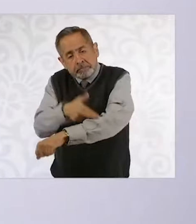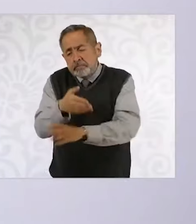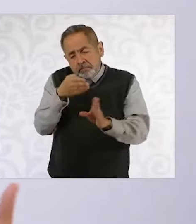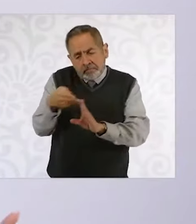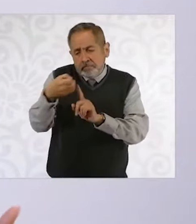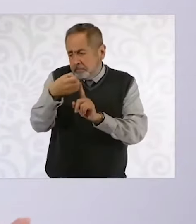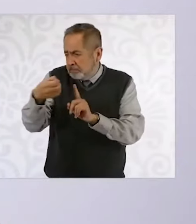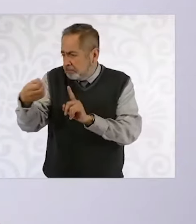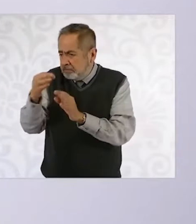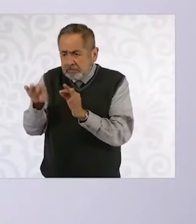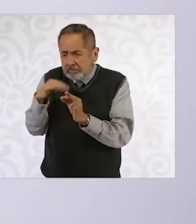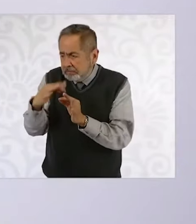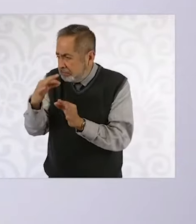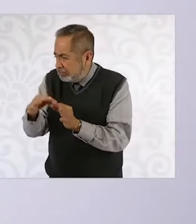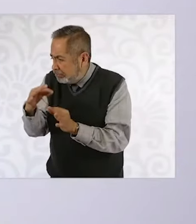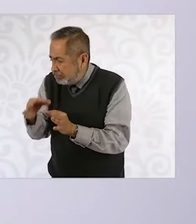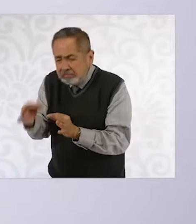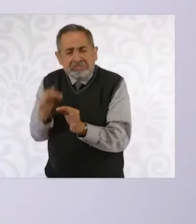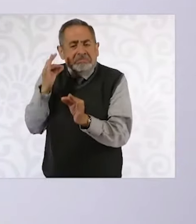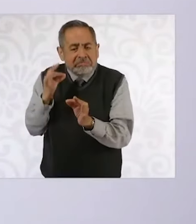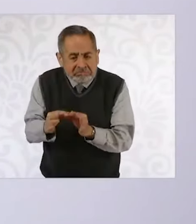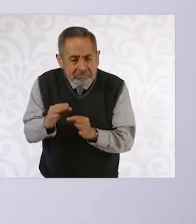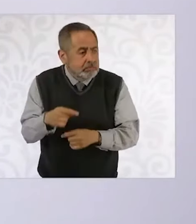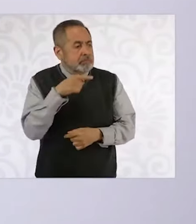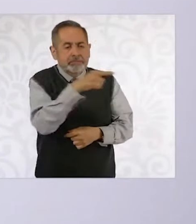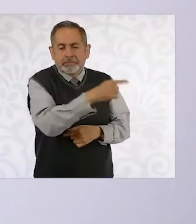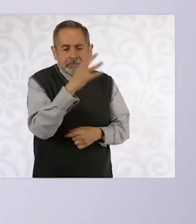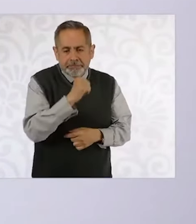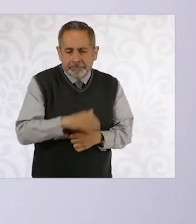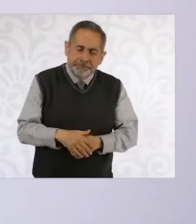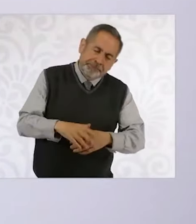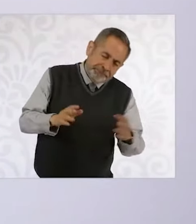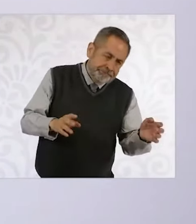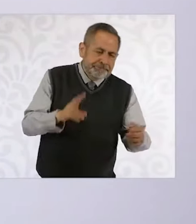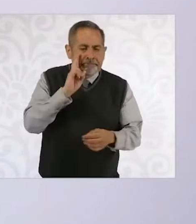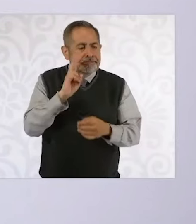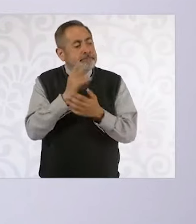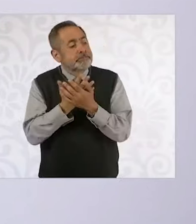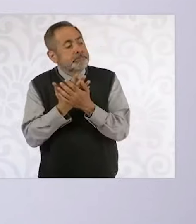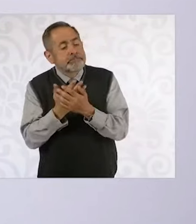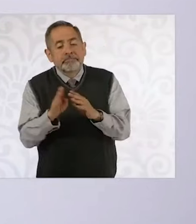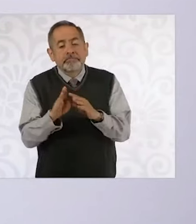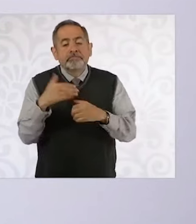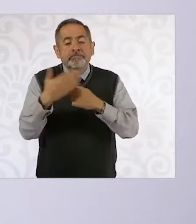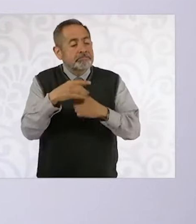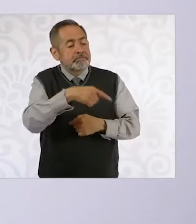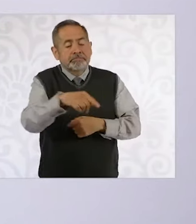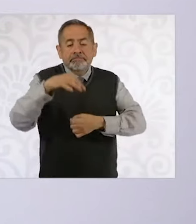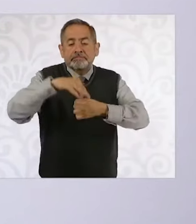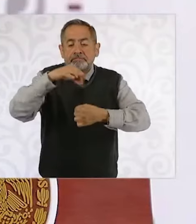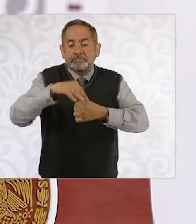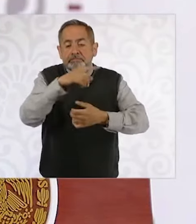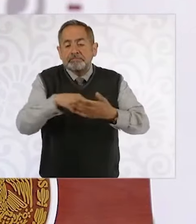tal cual establece la Constitución. Entonces, vamos a esperar a ver cómo votan los ministros